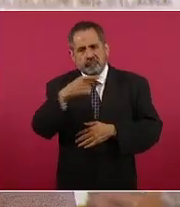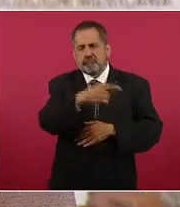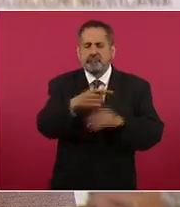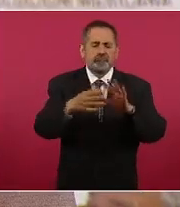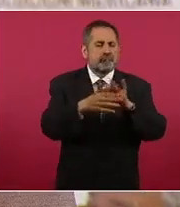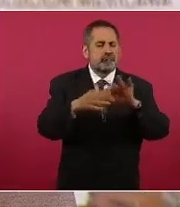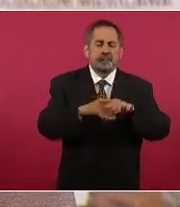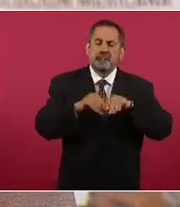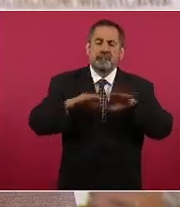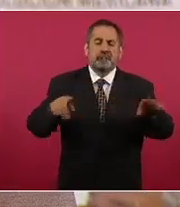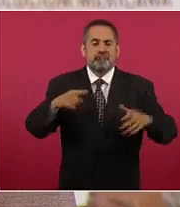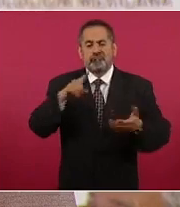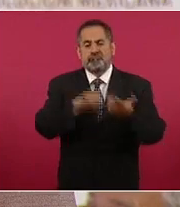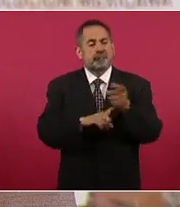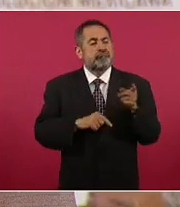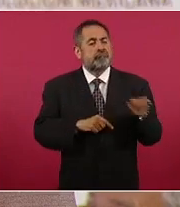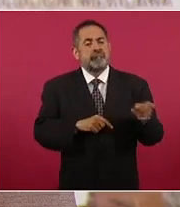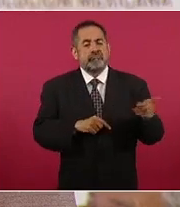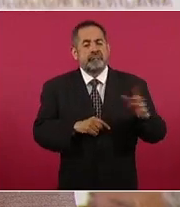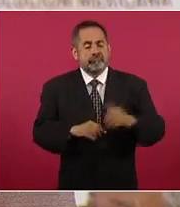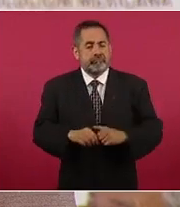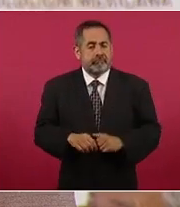que es este